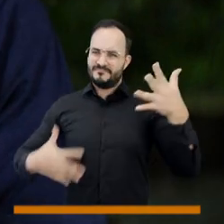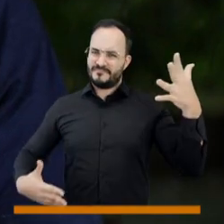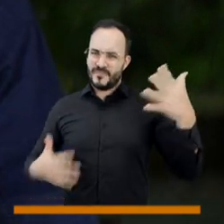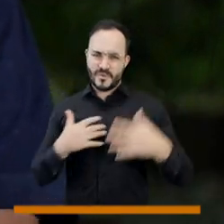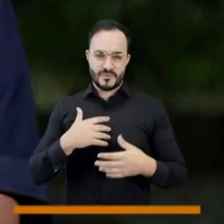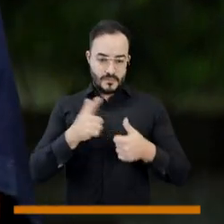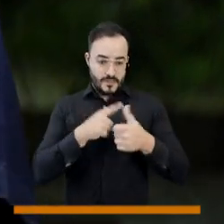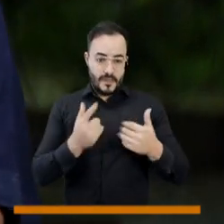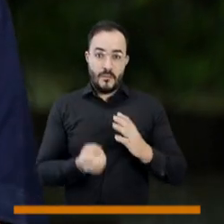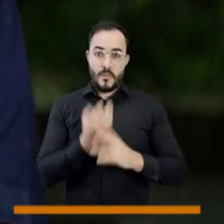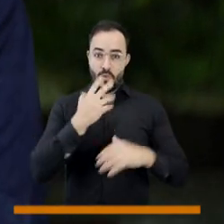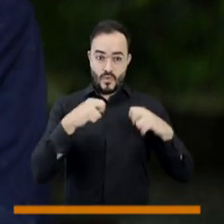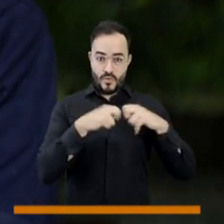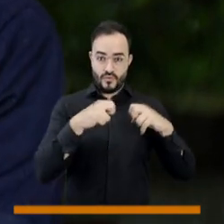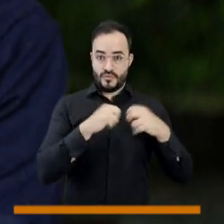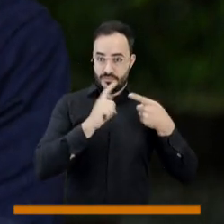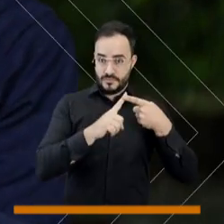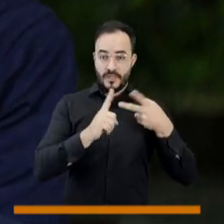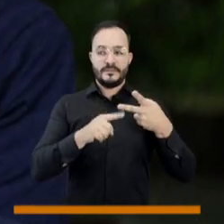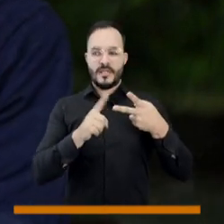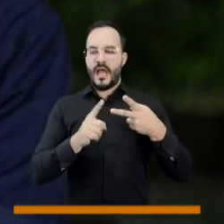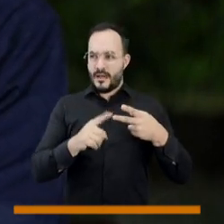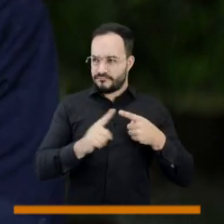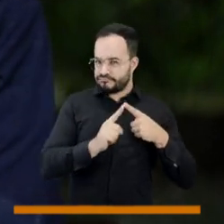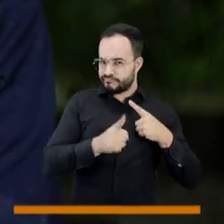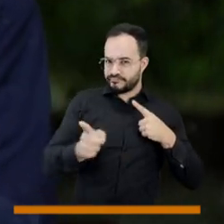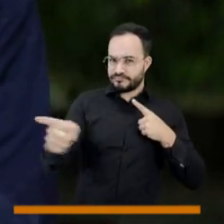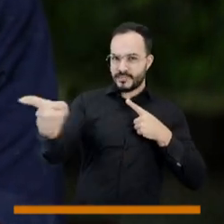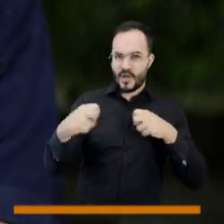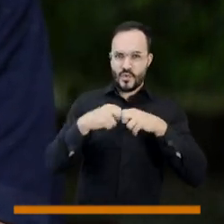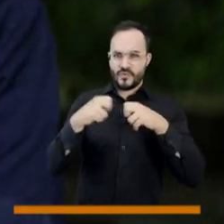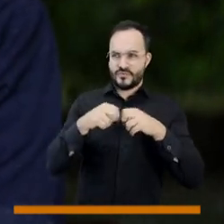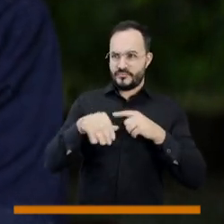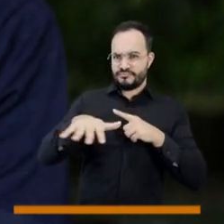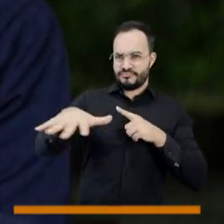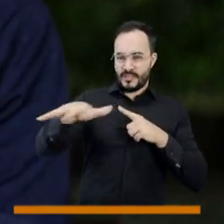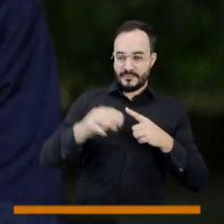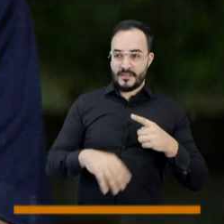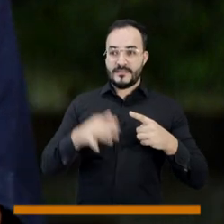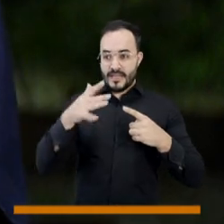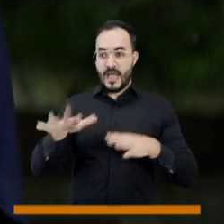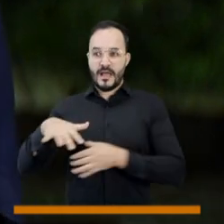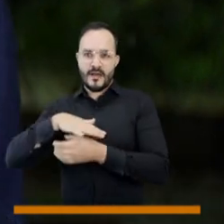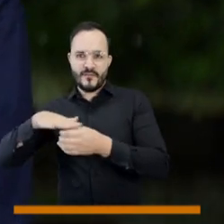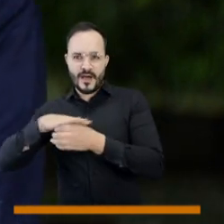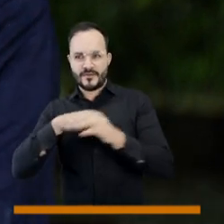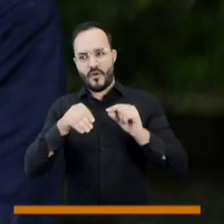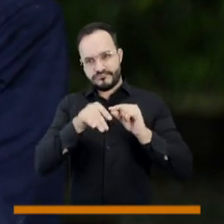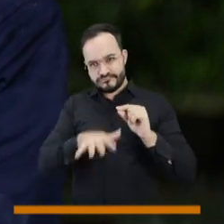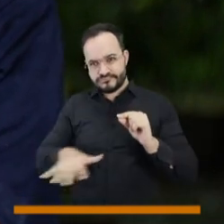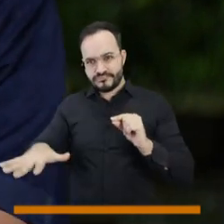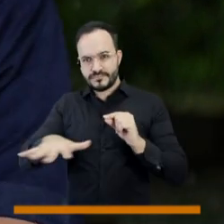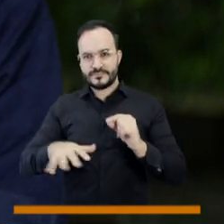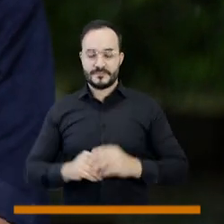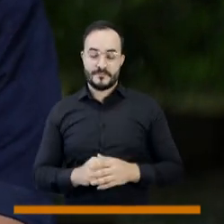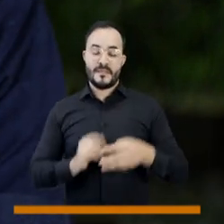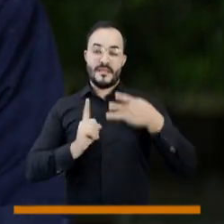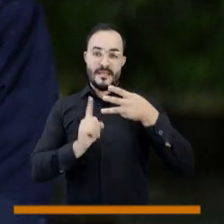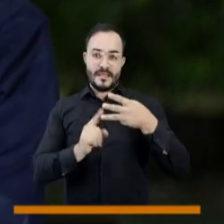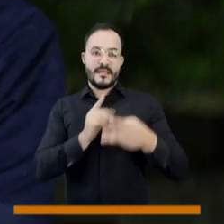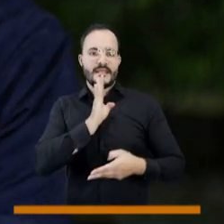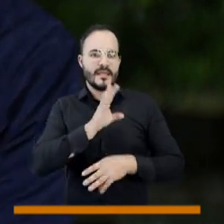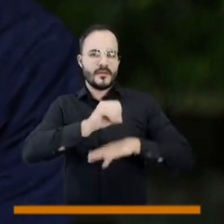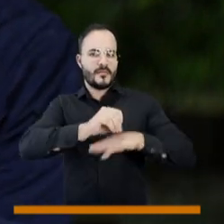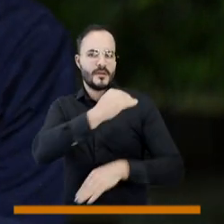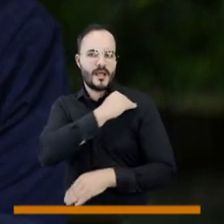ve en las carreteras, después distribuirle a las ciudades por las redes que vemos, comercializarla, es decir, que alguien no la